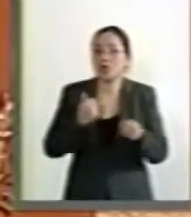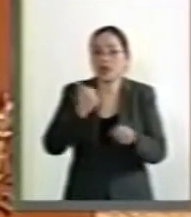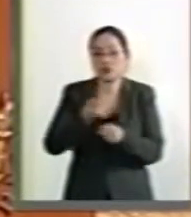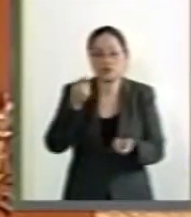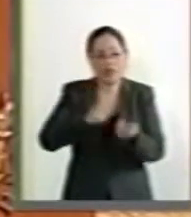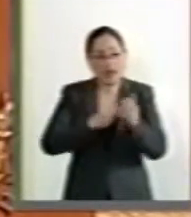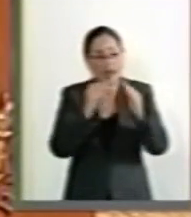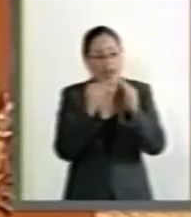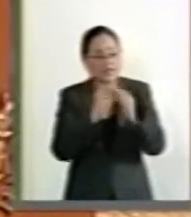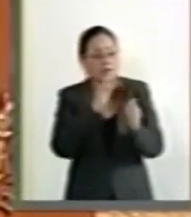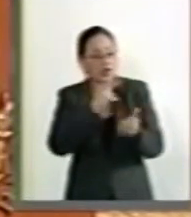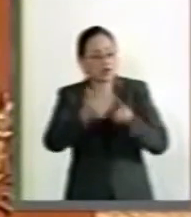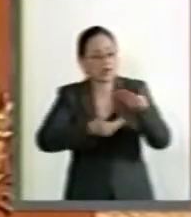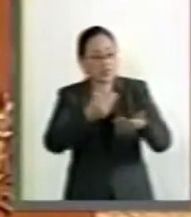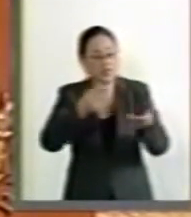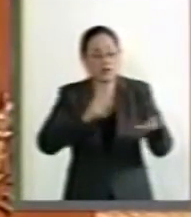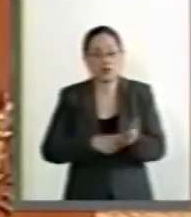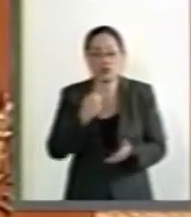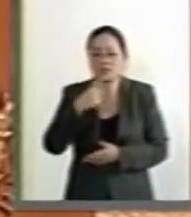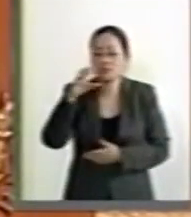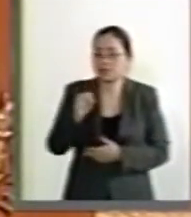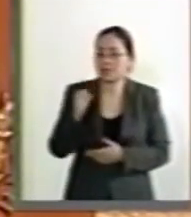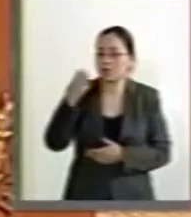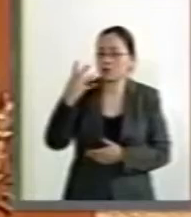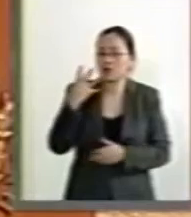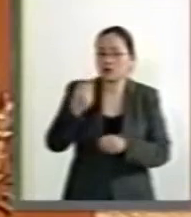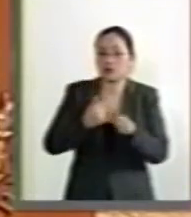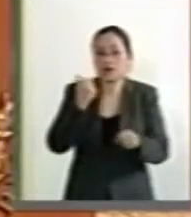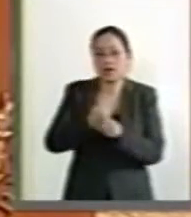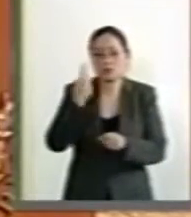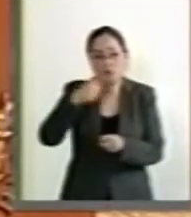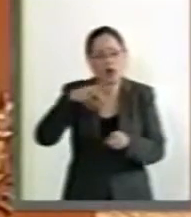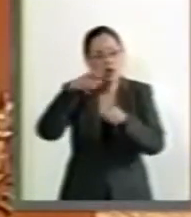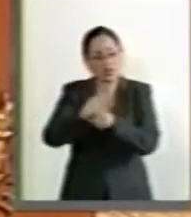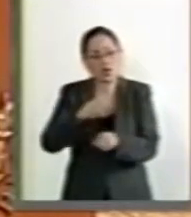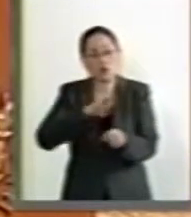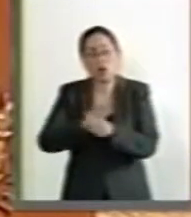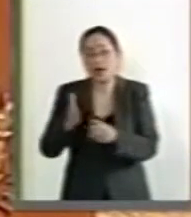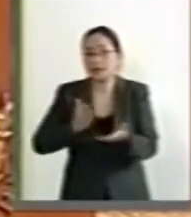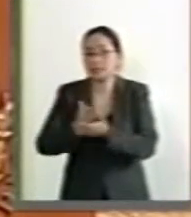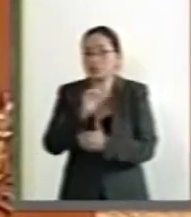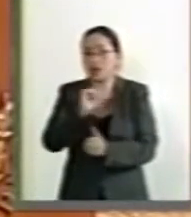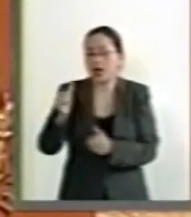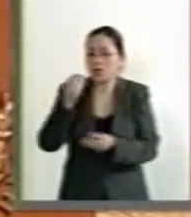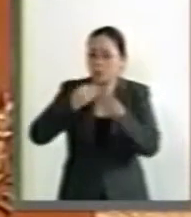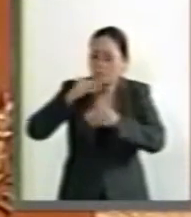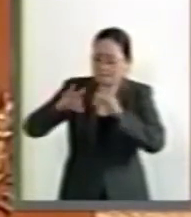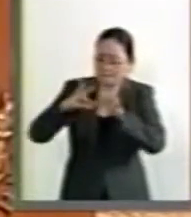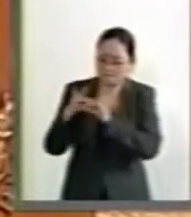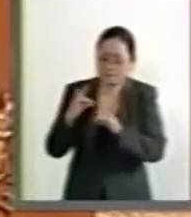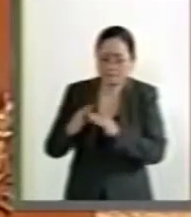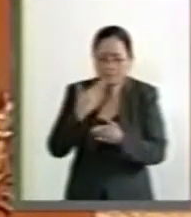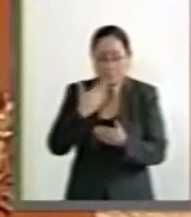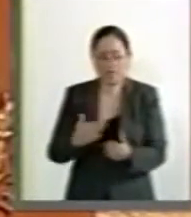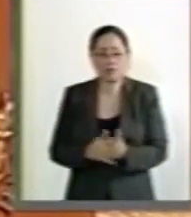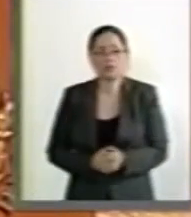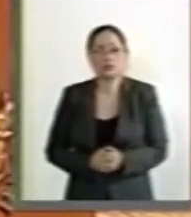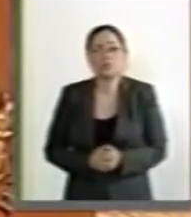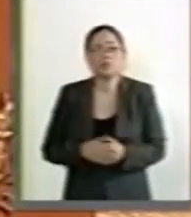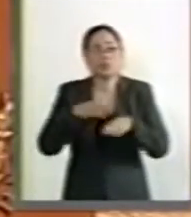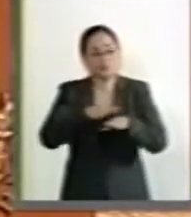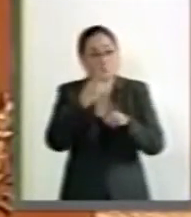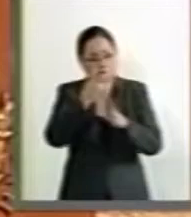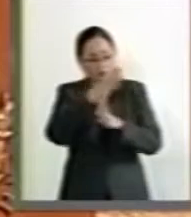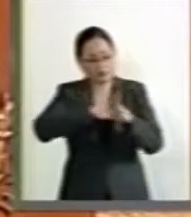en la vivienda, y 164 años para tener garantizado el acceso a su alimentación. Bajo